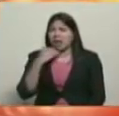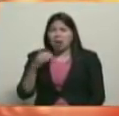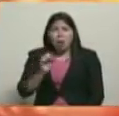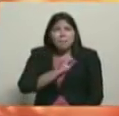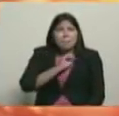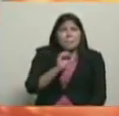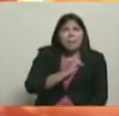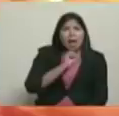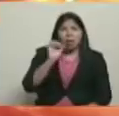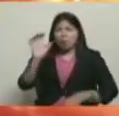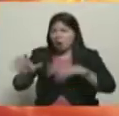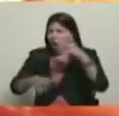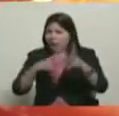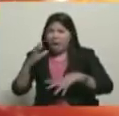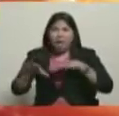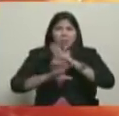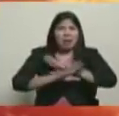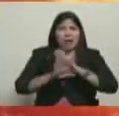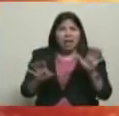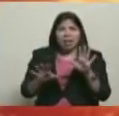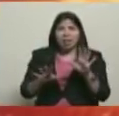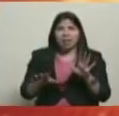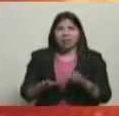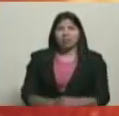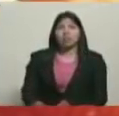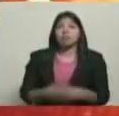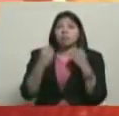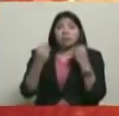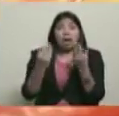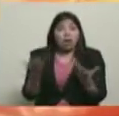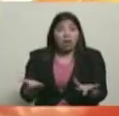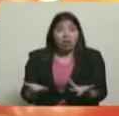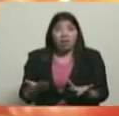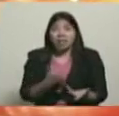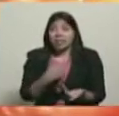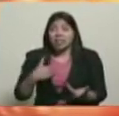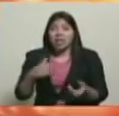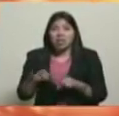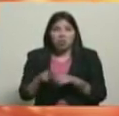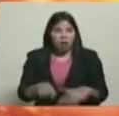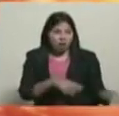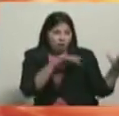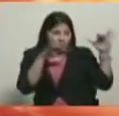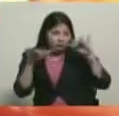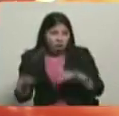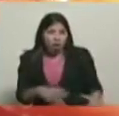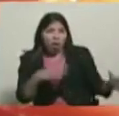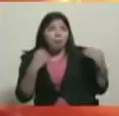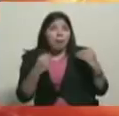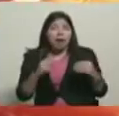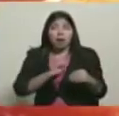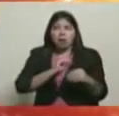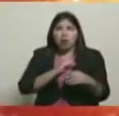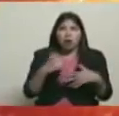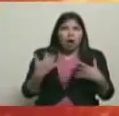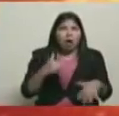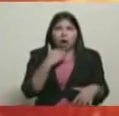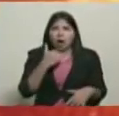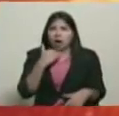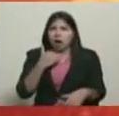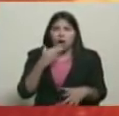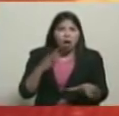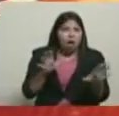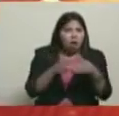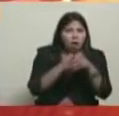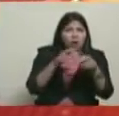meterle a nuestro pueblo con acciones de este tipo. ¿Para qué? Para dividir a la Fuerza Armada. No podrán. Los que tienen precio en la Fuerza Armada, bueno,